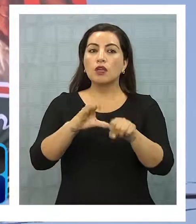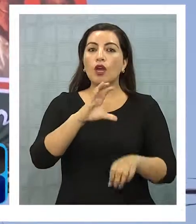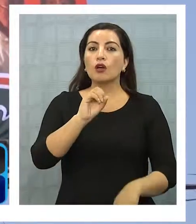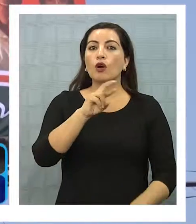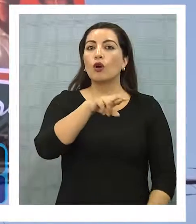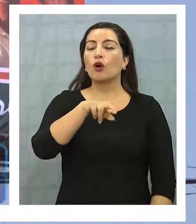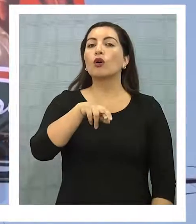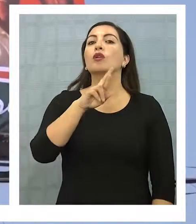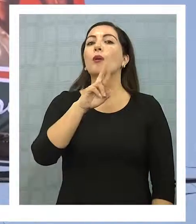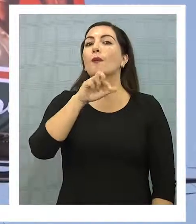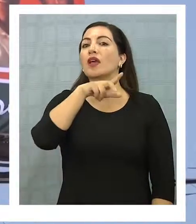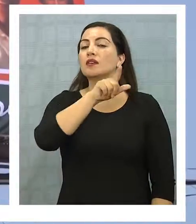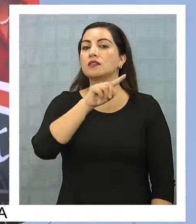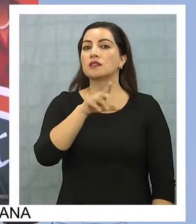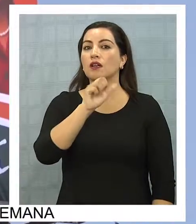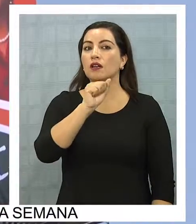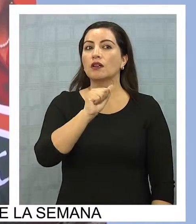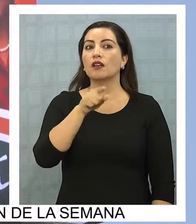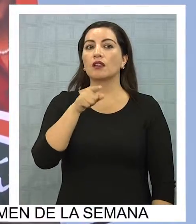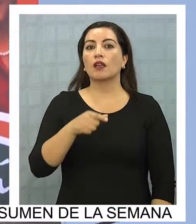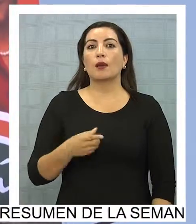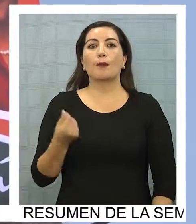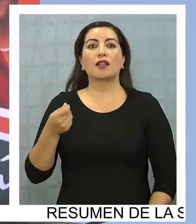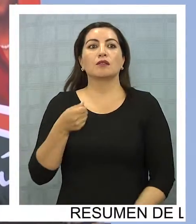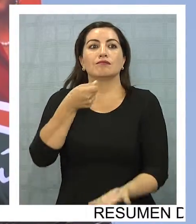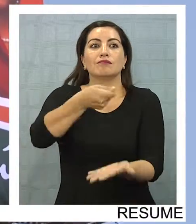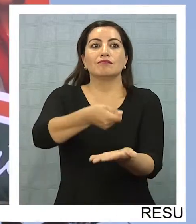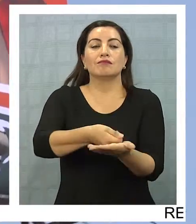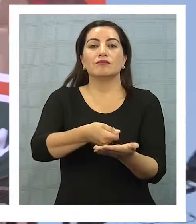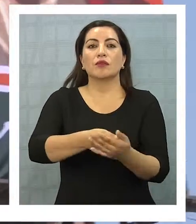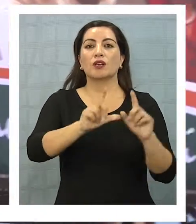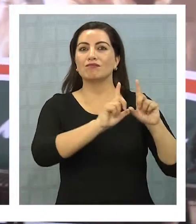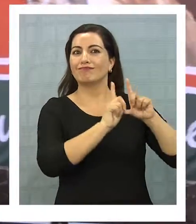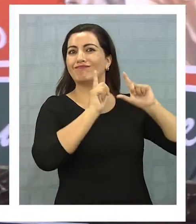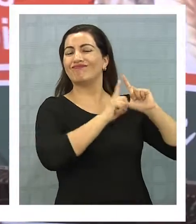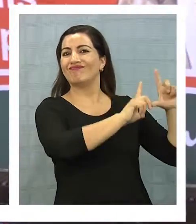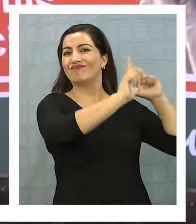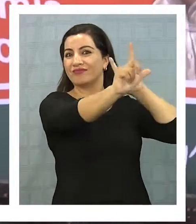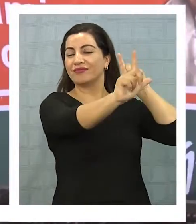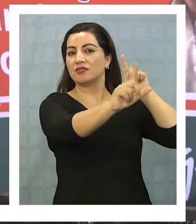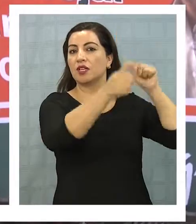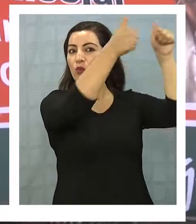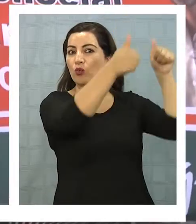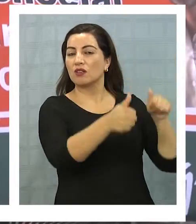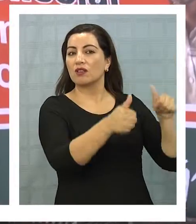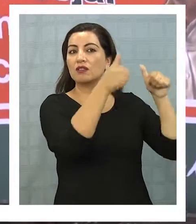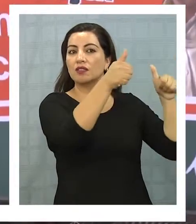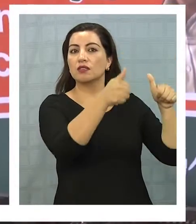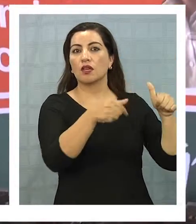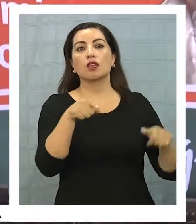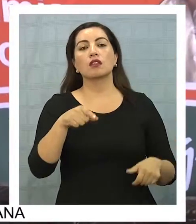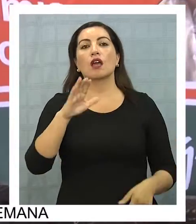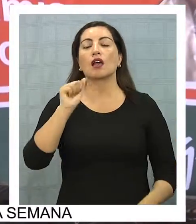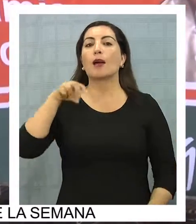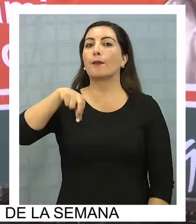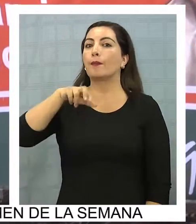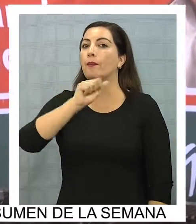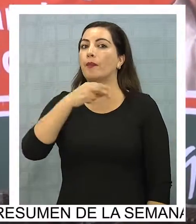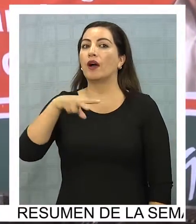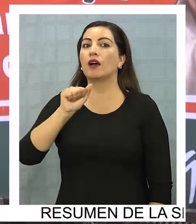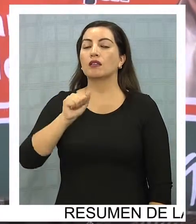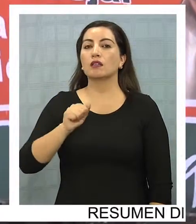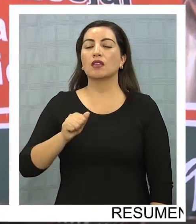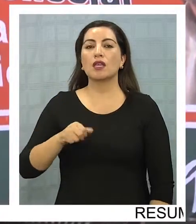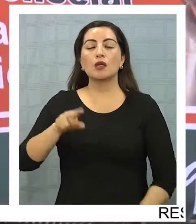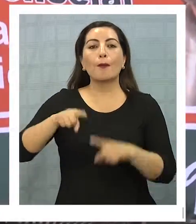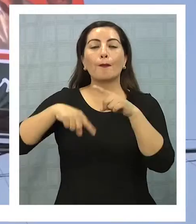financiara una publicidad electoral a pedido del senador Rossi. Claro que esta vez la campaña era en beneficio de su primo,